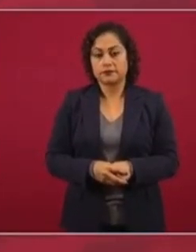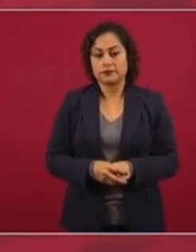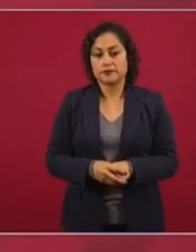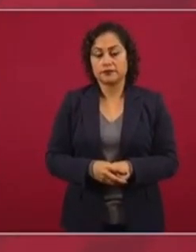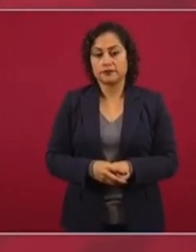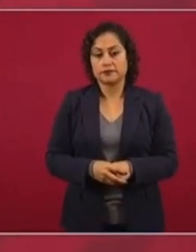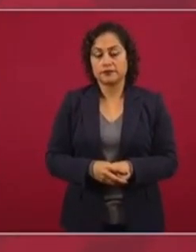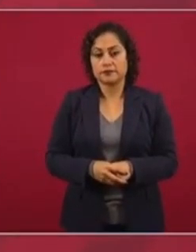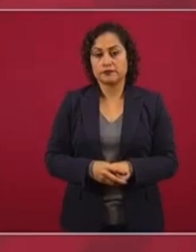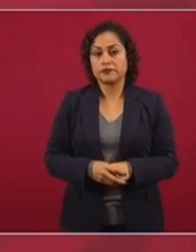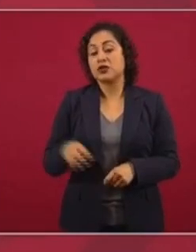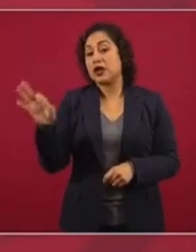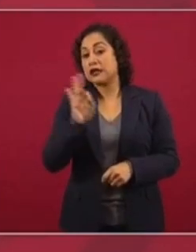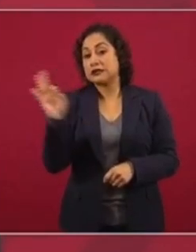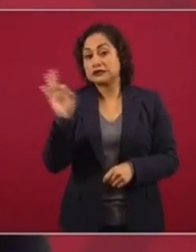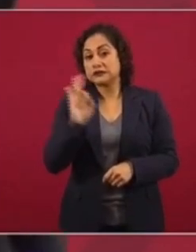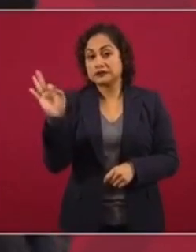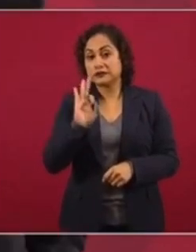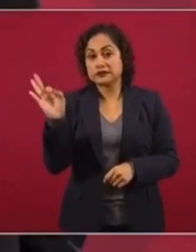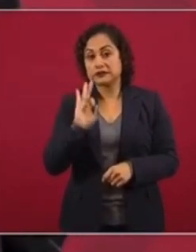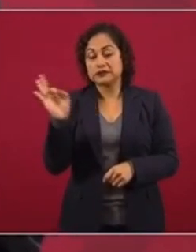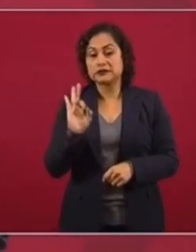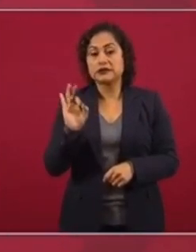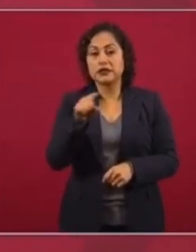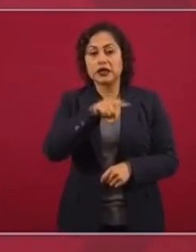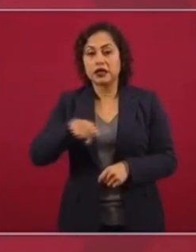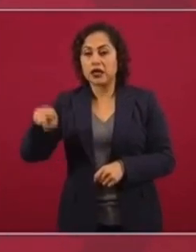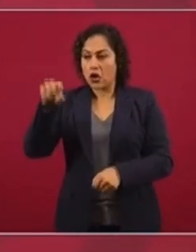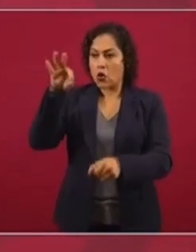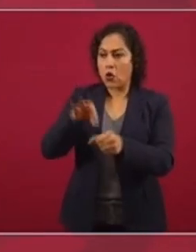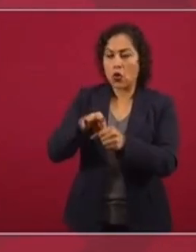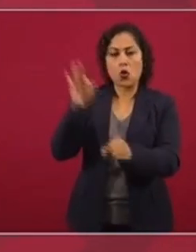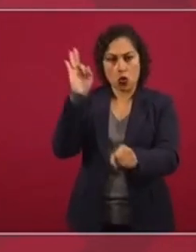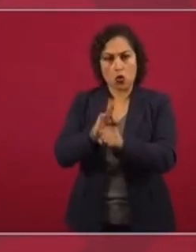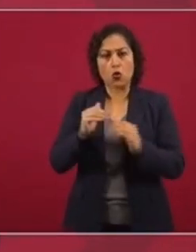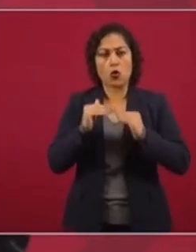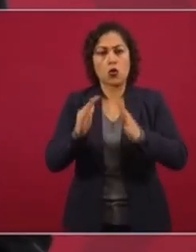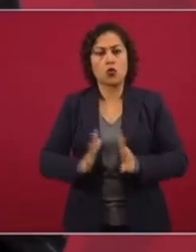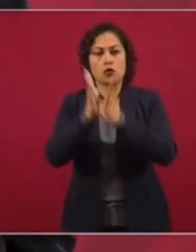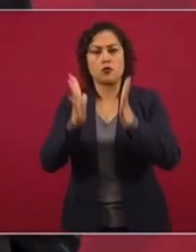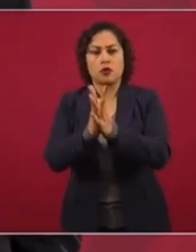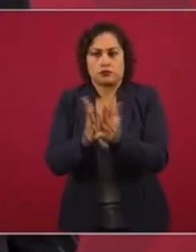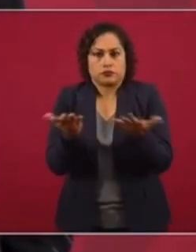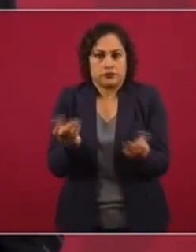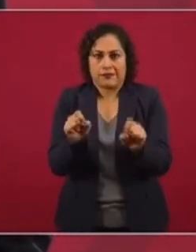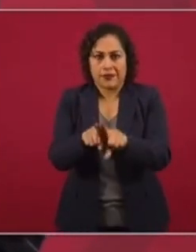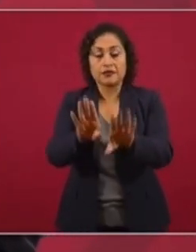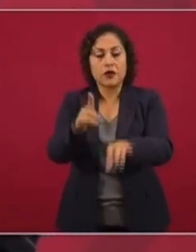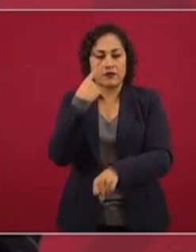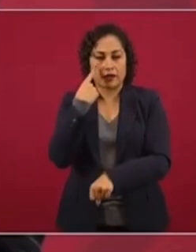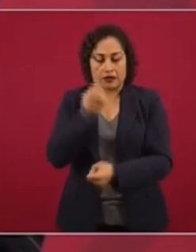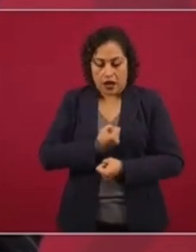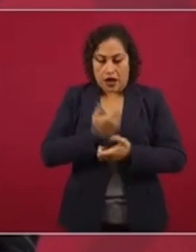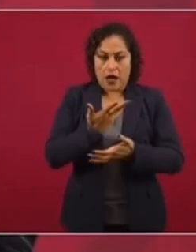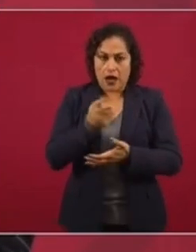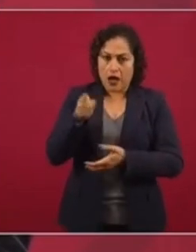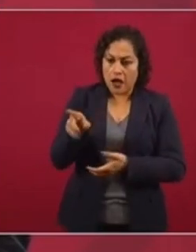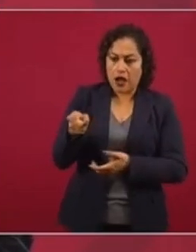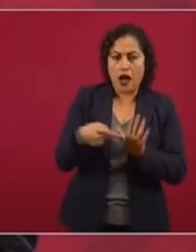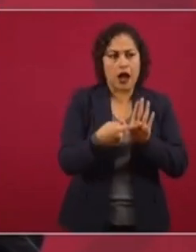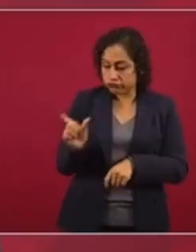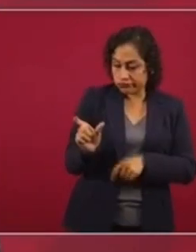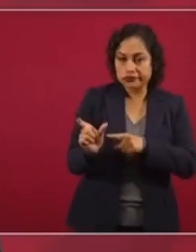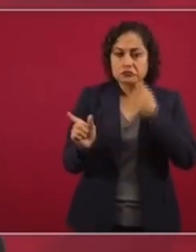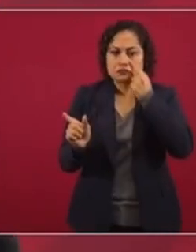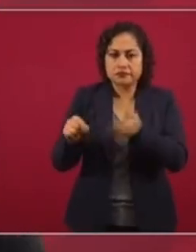si hay el propósito de hacer valer la democracia. No es expresarnos para favorecer a ningún partido, es expresarnos para que el ciudadano elija libremente